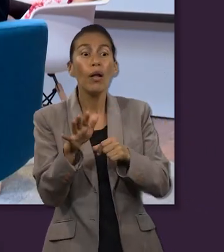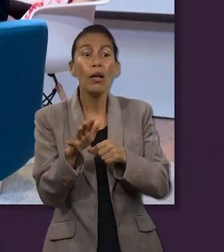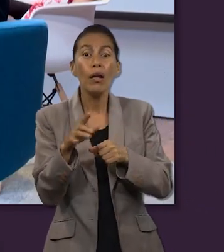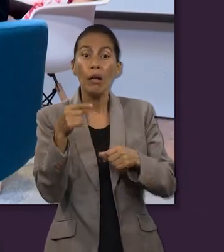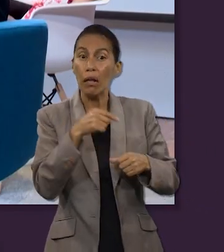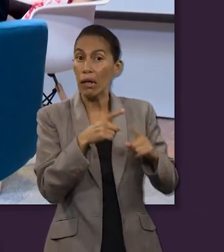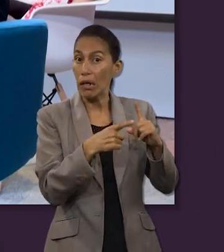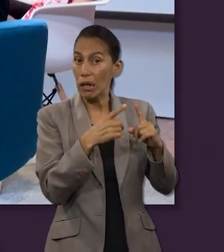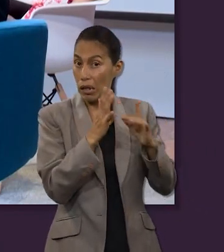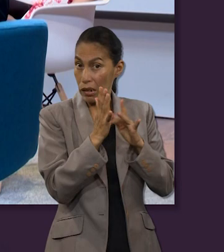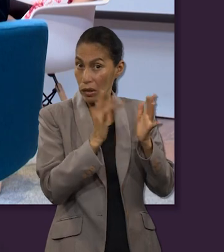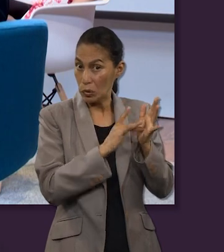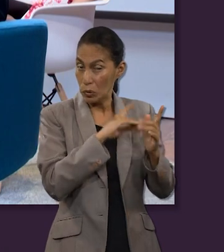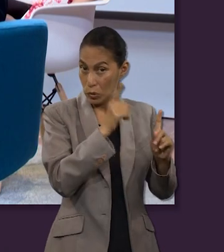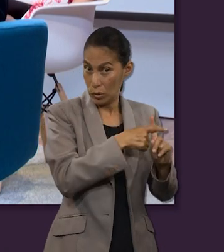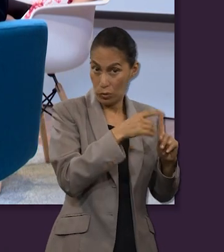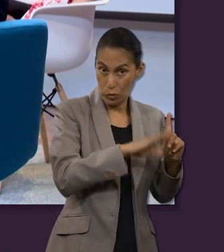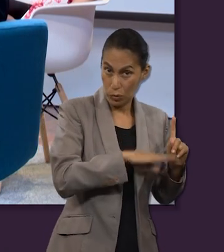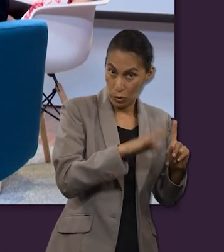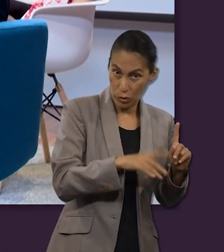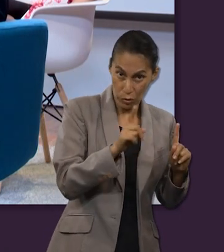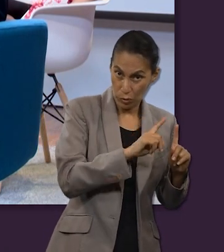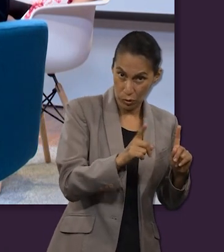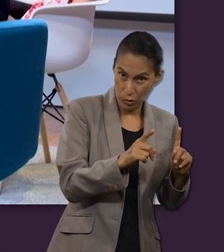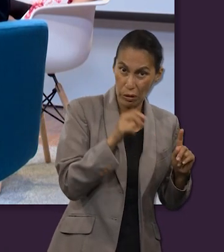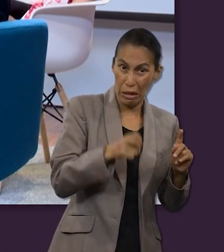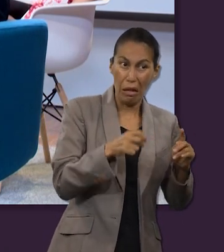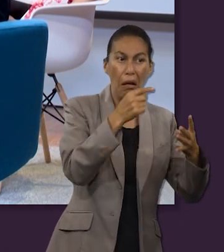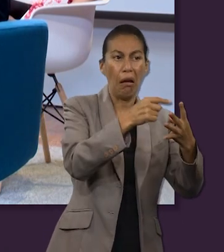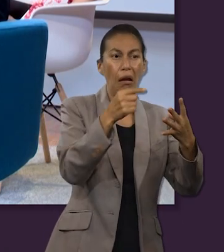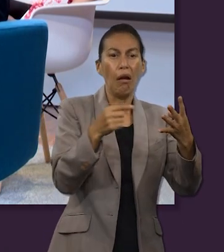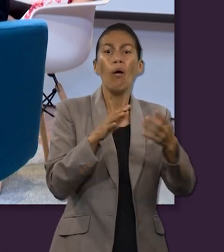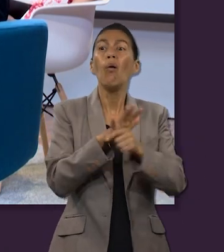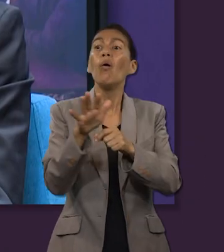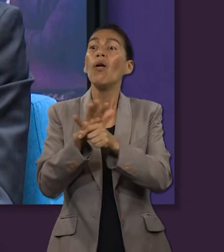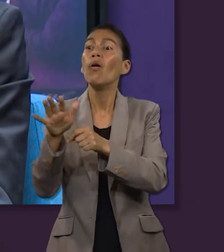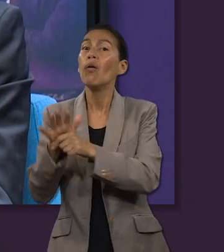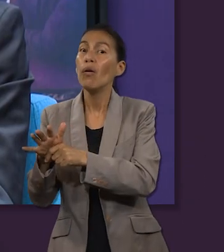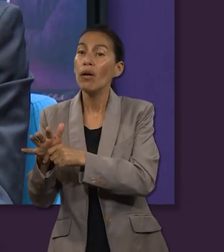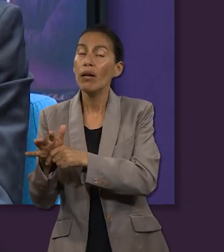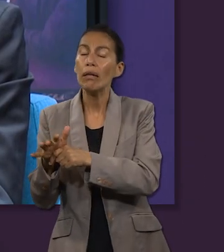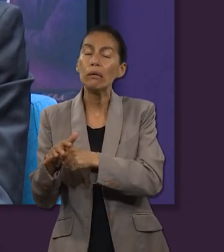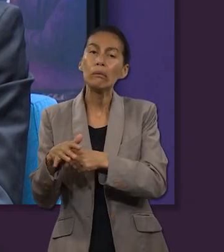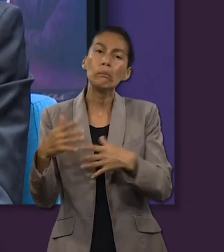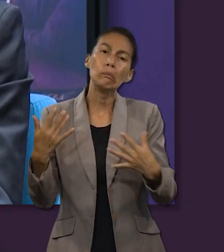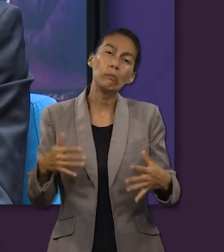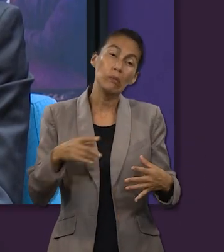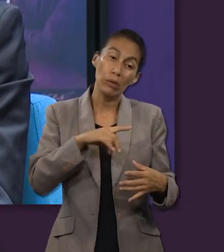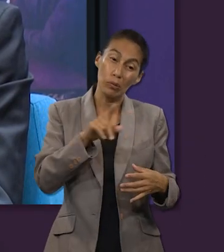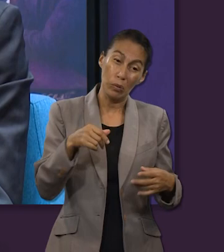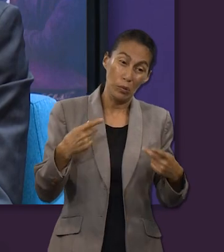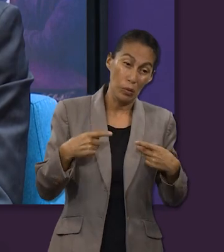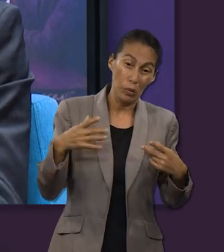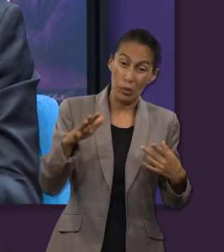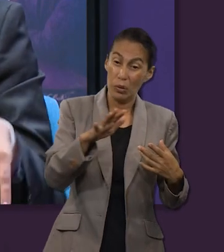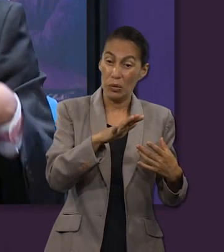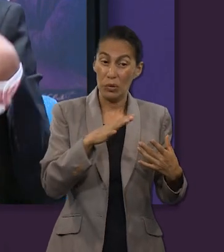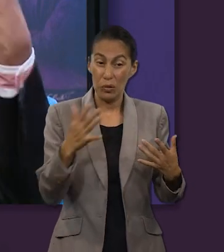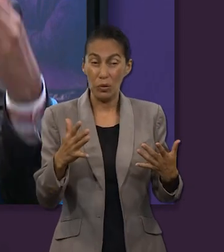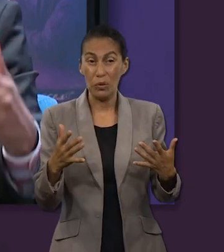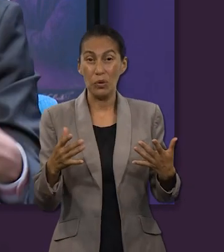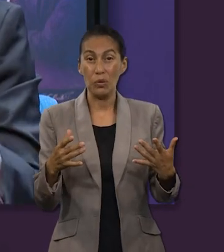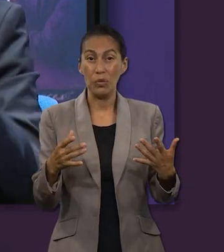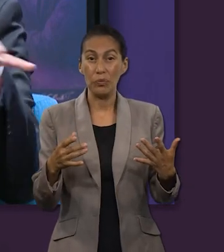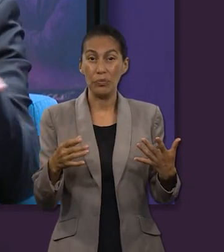para que no decidieran que Jesús muriera. Al final de todo,